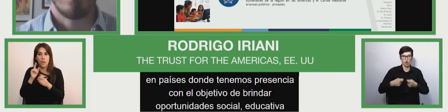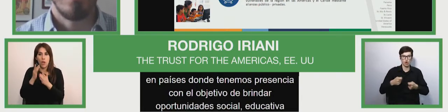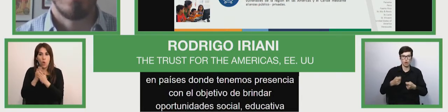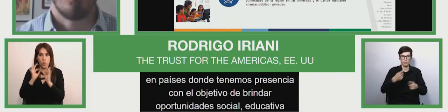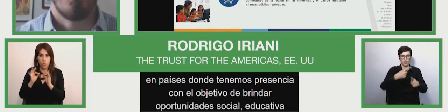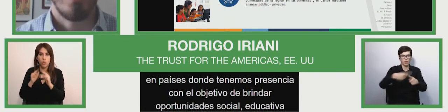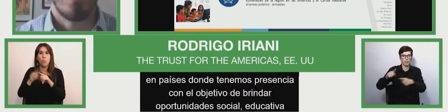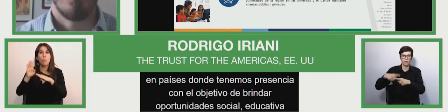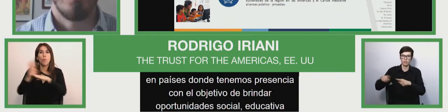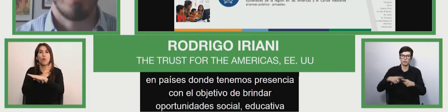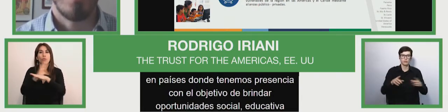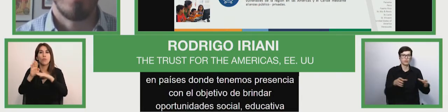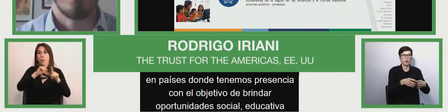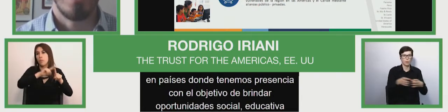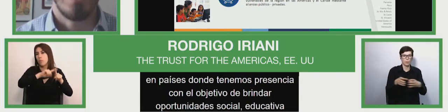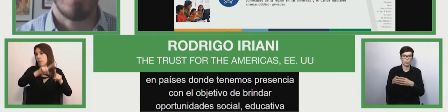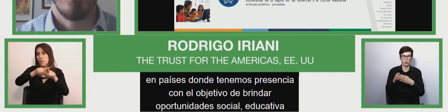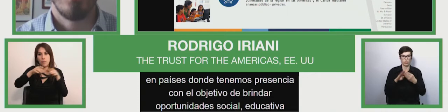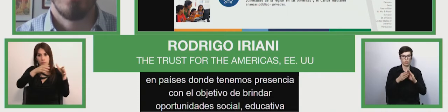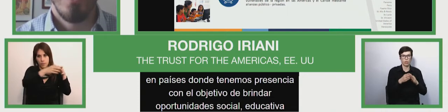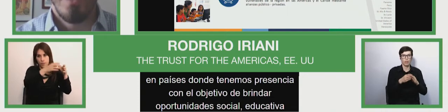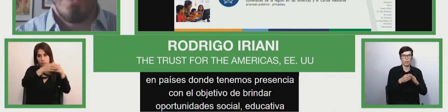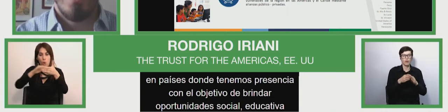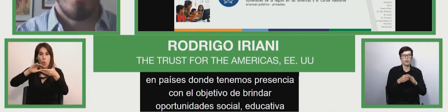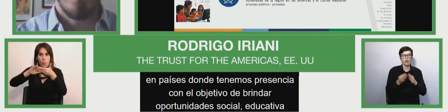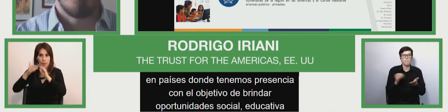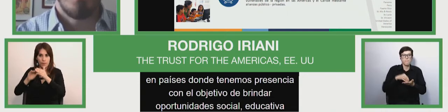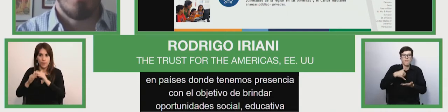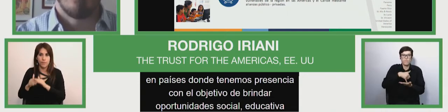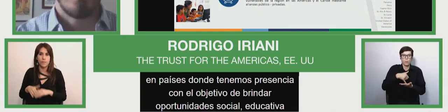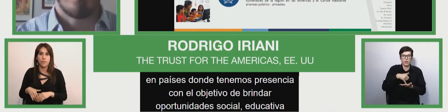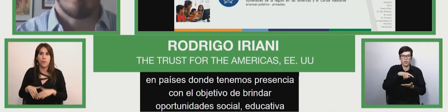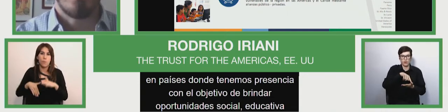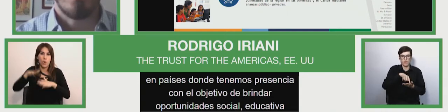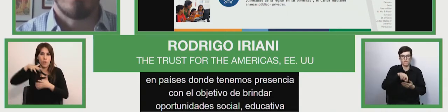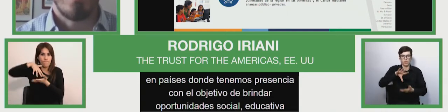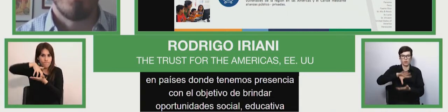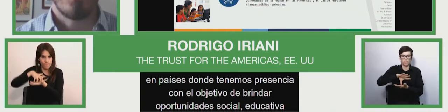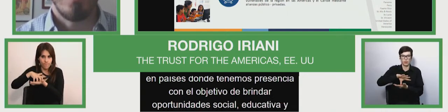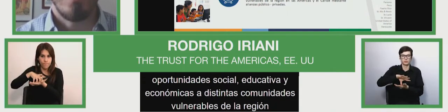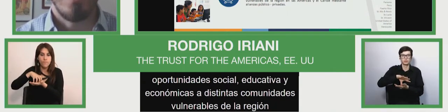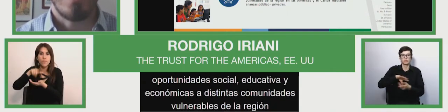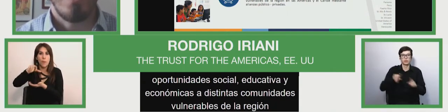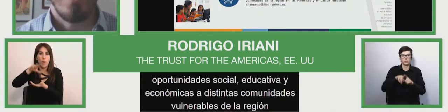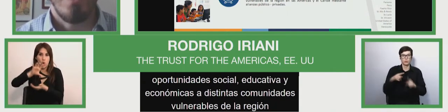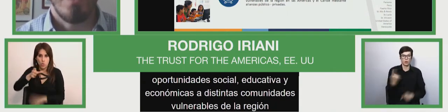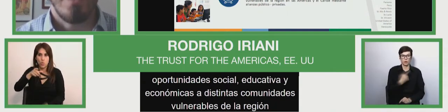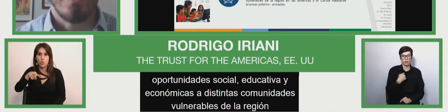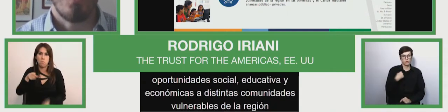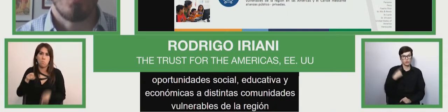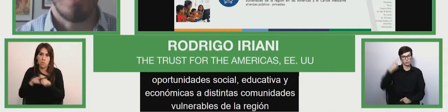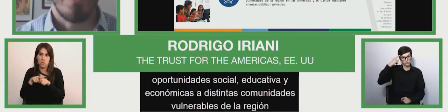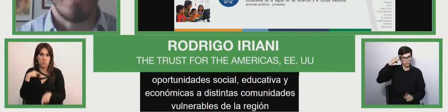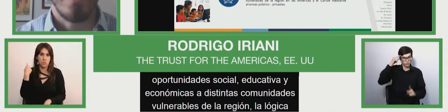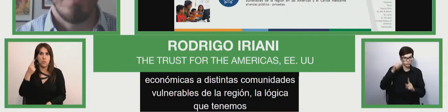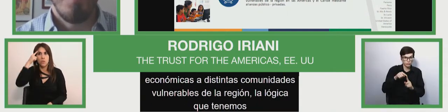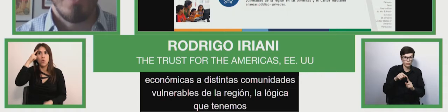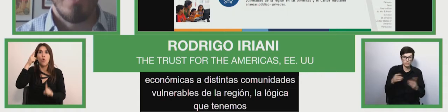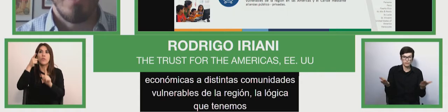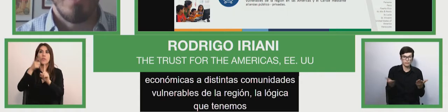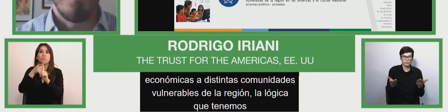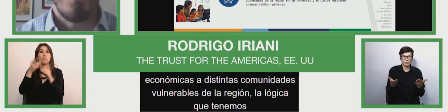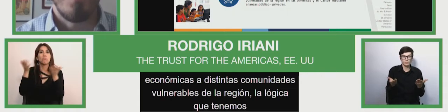distintas comunidades vulnerables de la región. La lógica que tenemos detrás de día es justamente